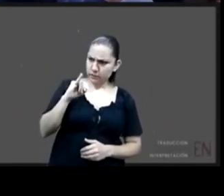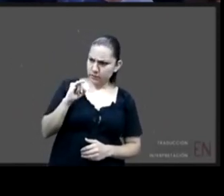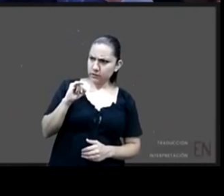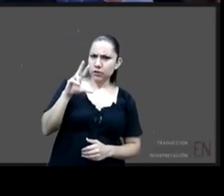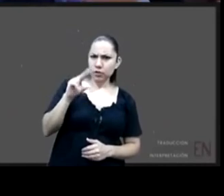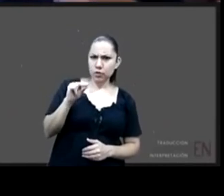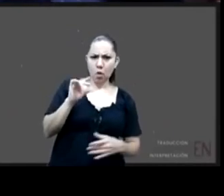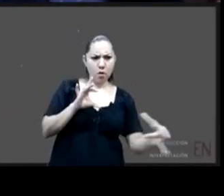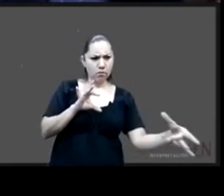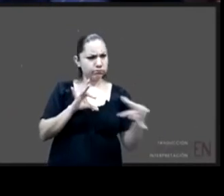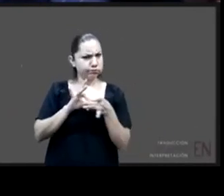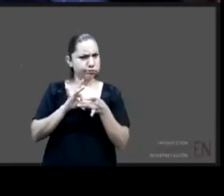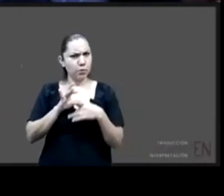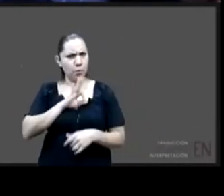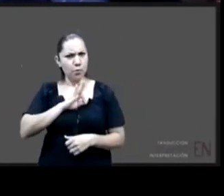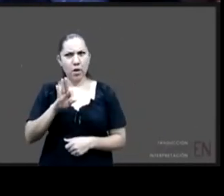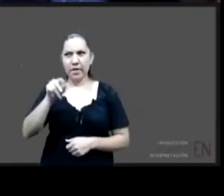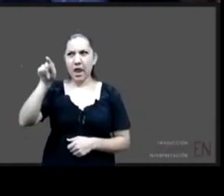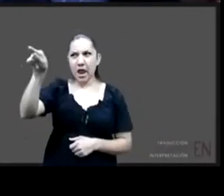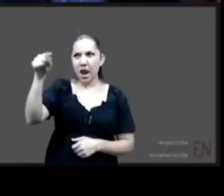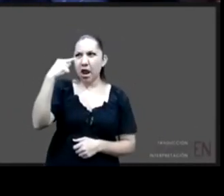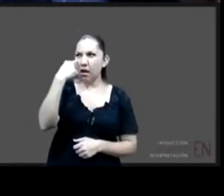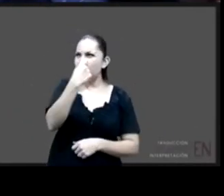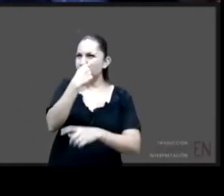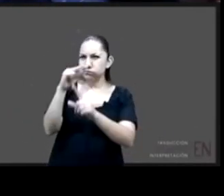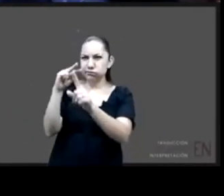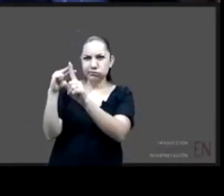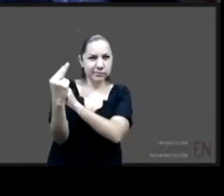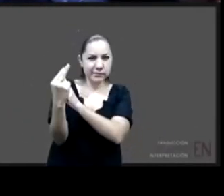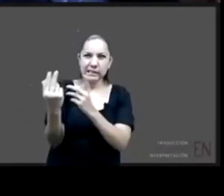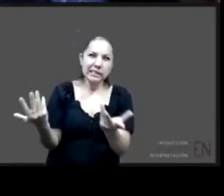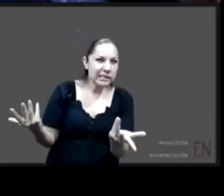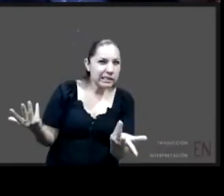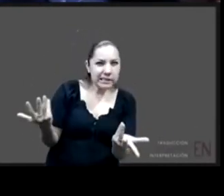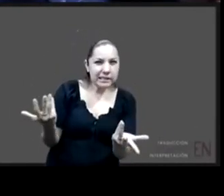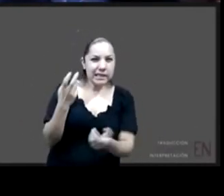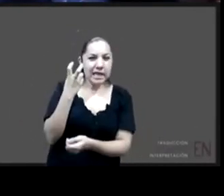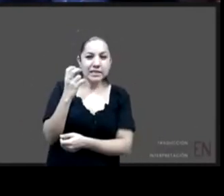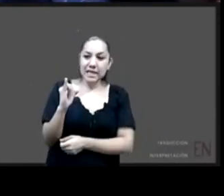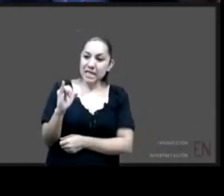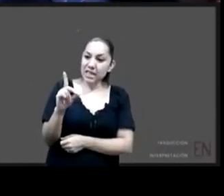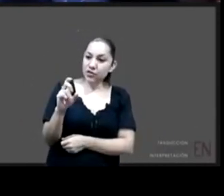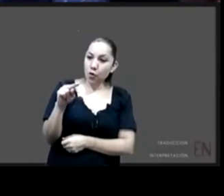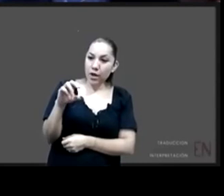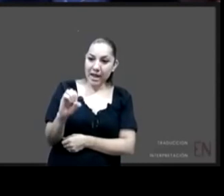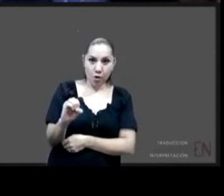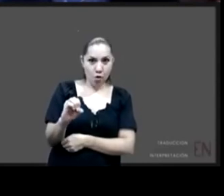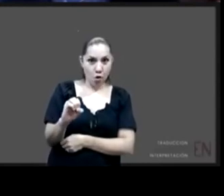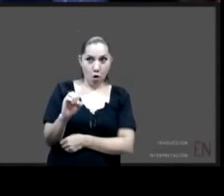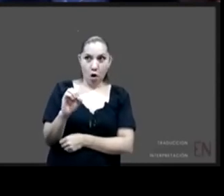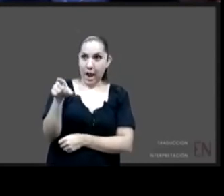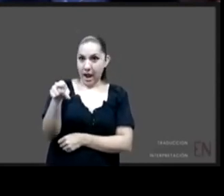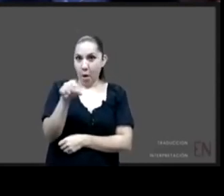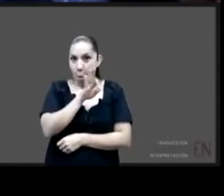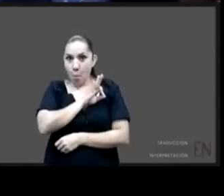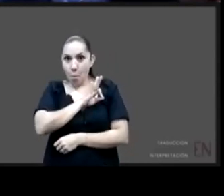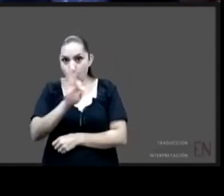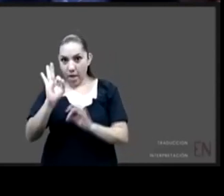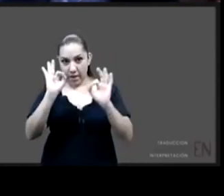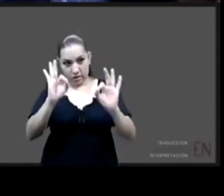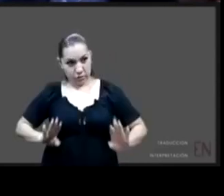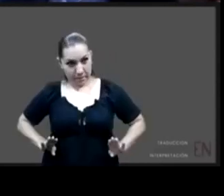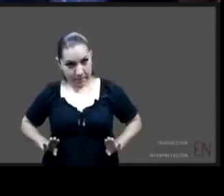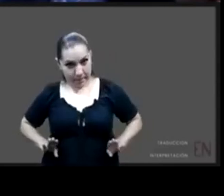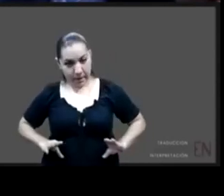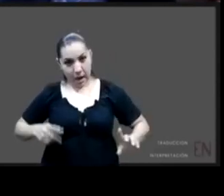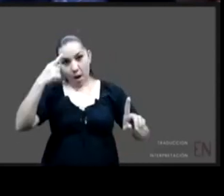el puro concepto de ser idóneo como padre y a la vez paradójicamente estamos de acuerdo